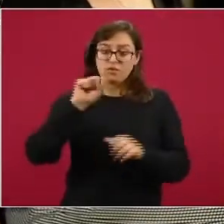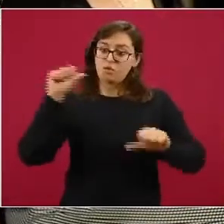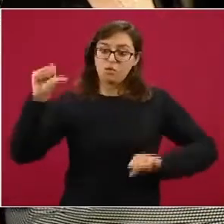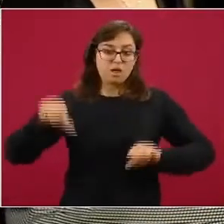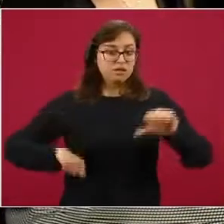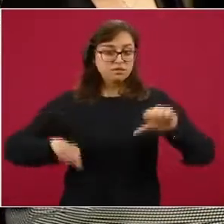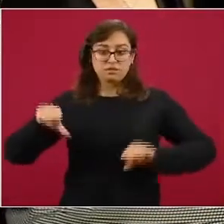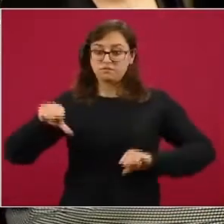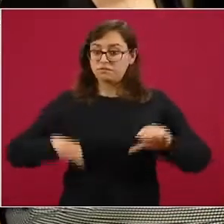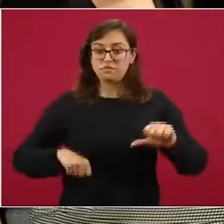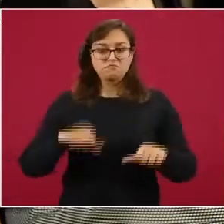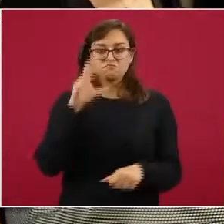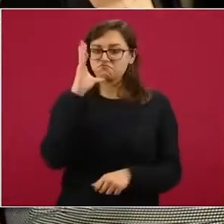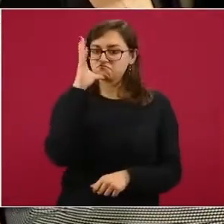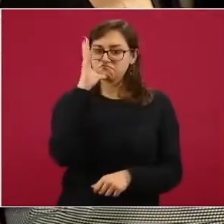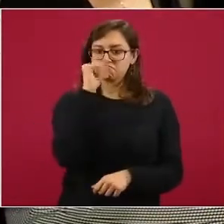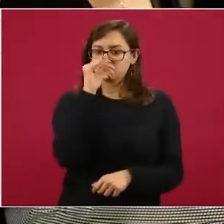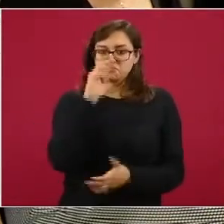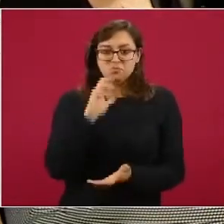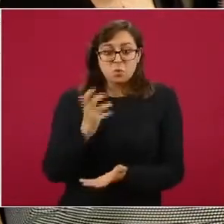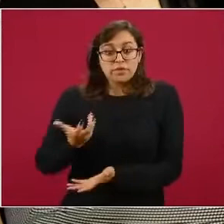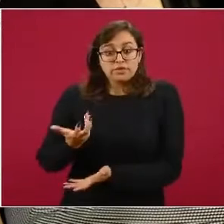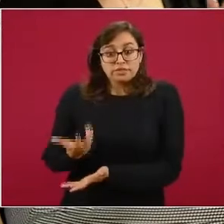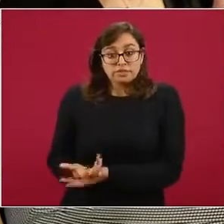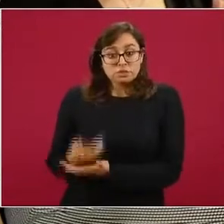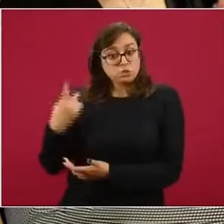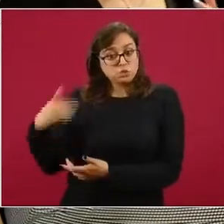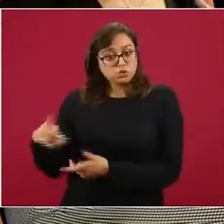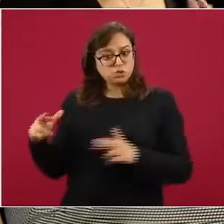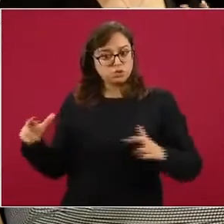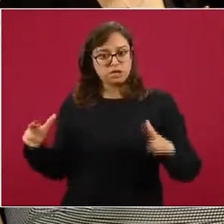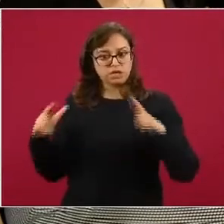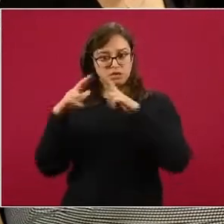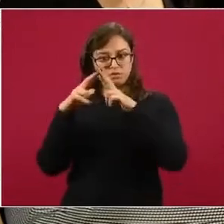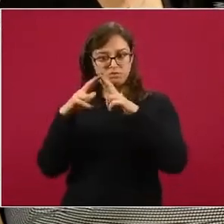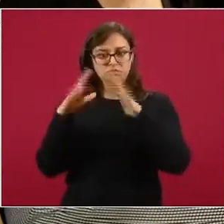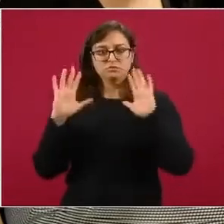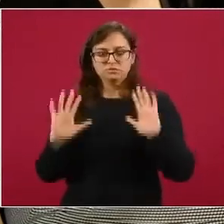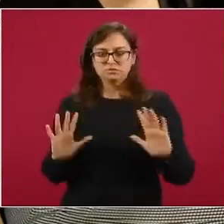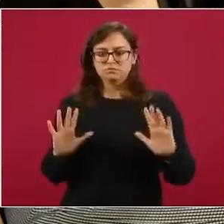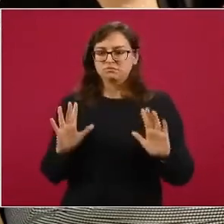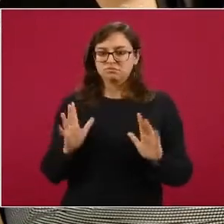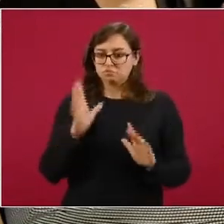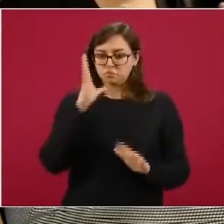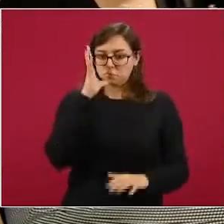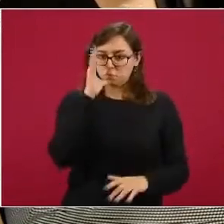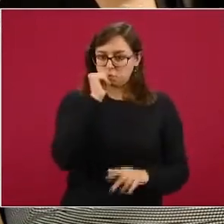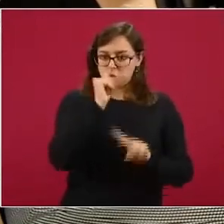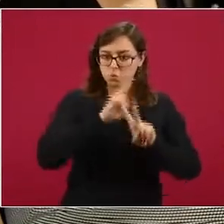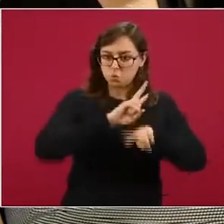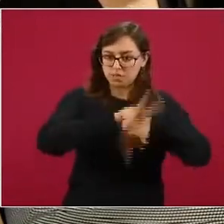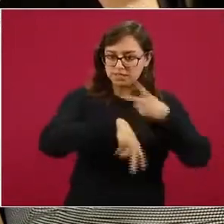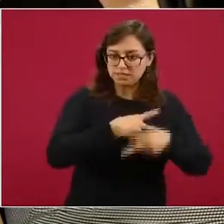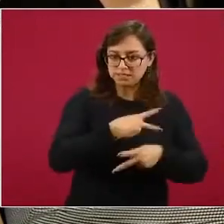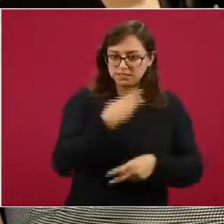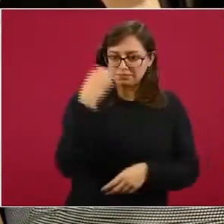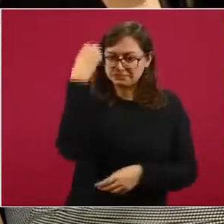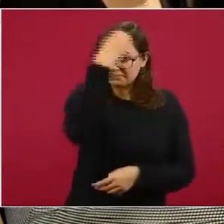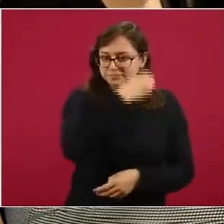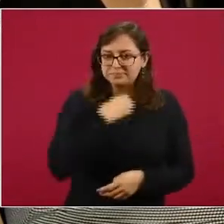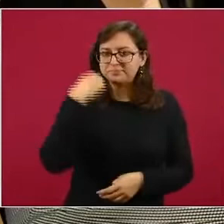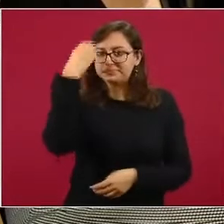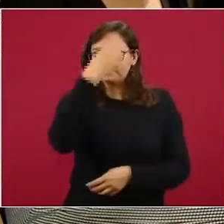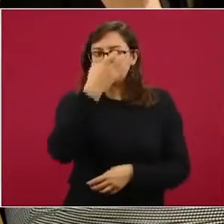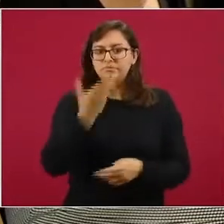examen? pensado en este evento que se pudiera suscitar? Y doctor Gatell, ayer recibió un